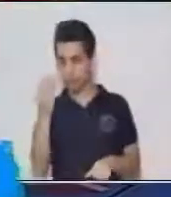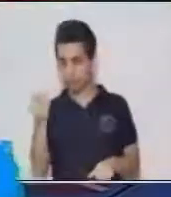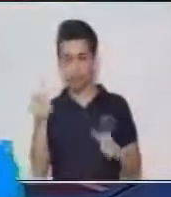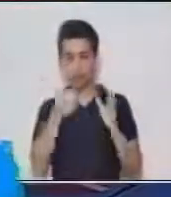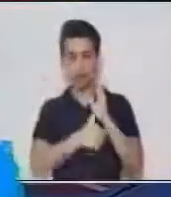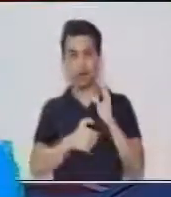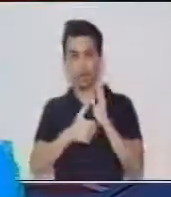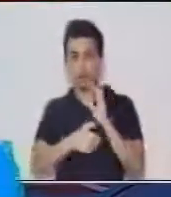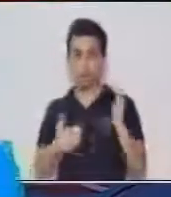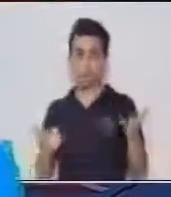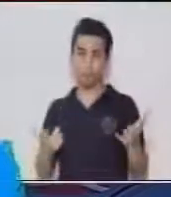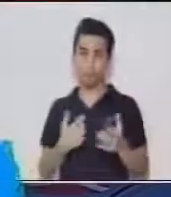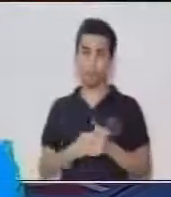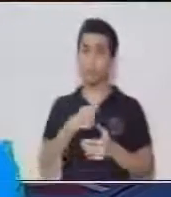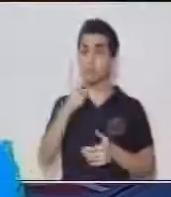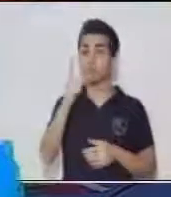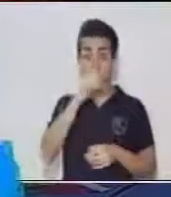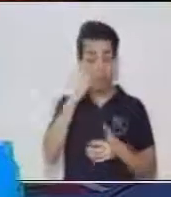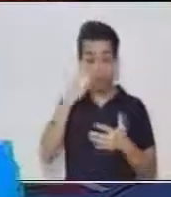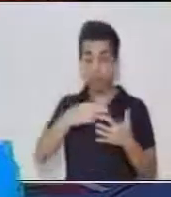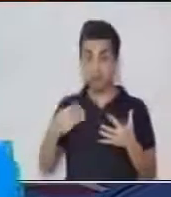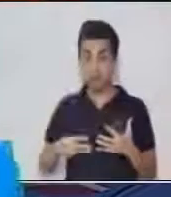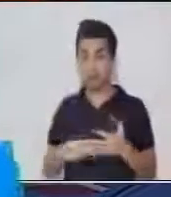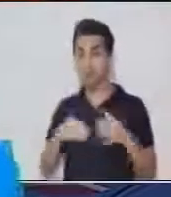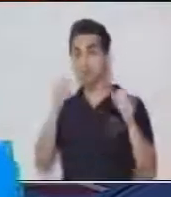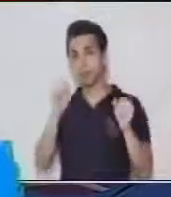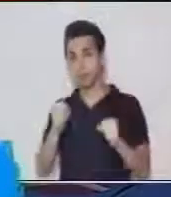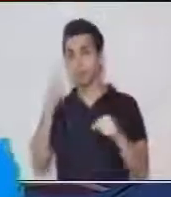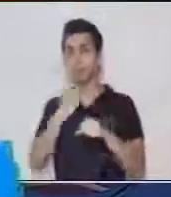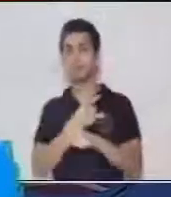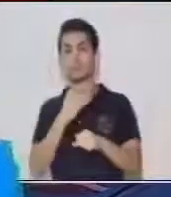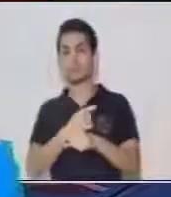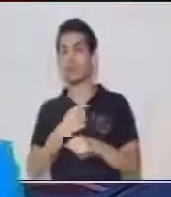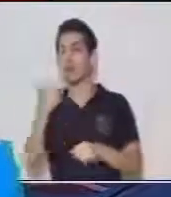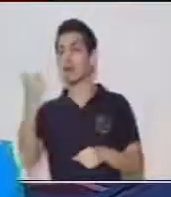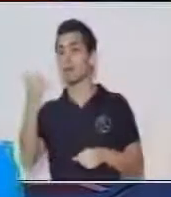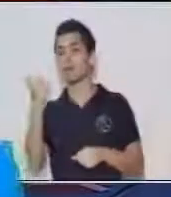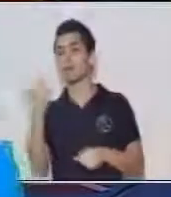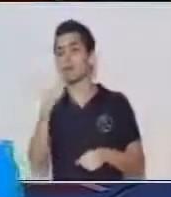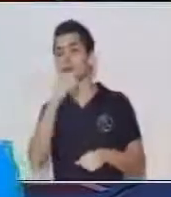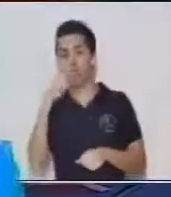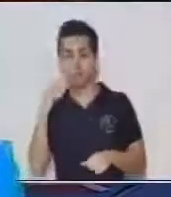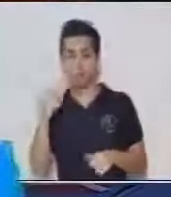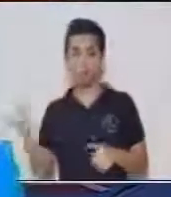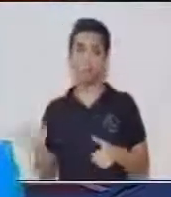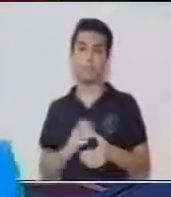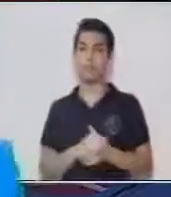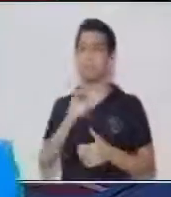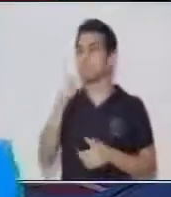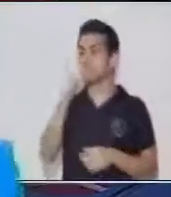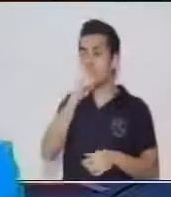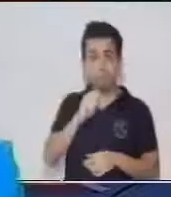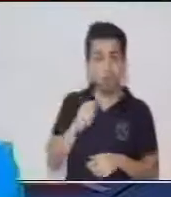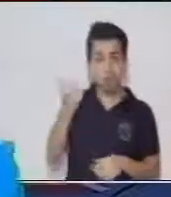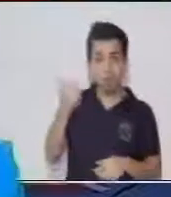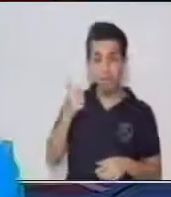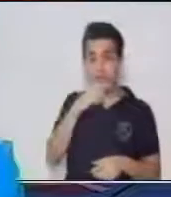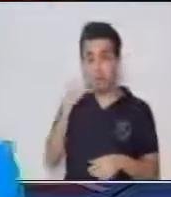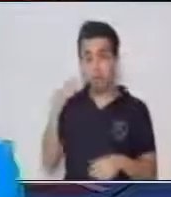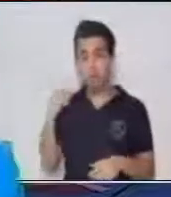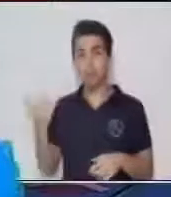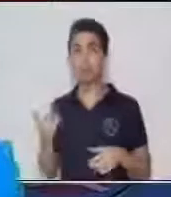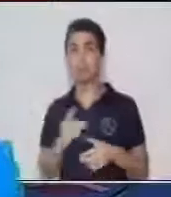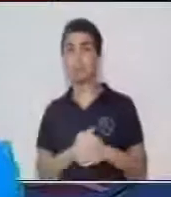Si no dispone de estos materiales, puede utilizar un lapicero de color rojo. Si no dispone de lapicero rojo,